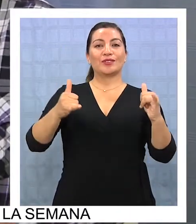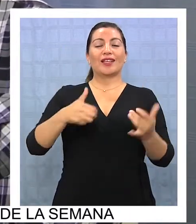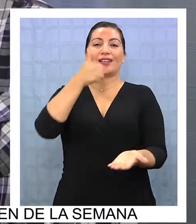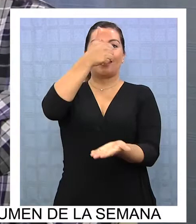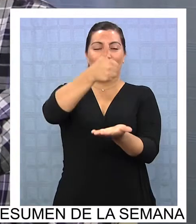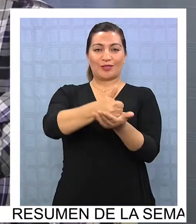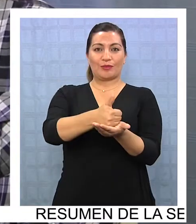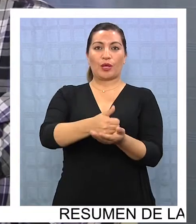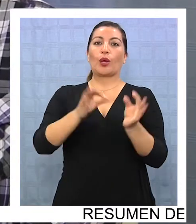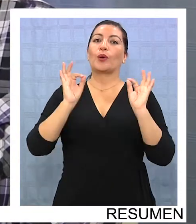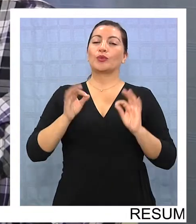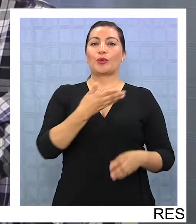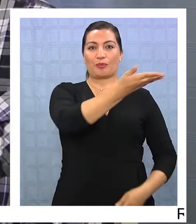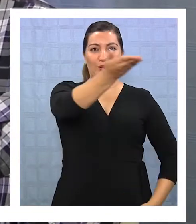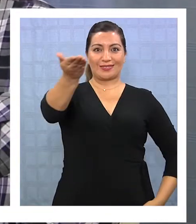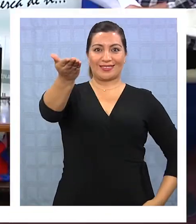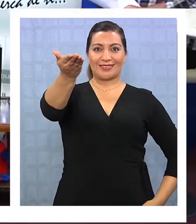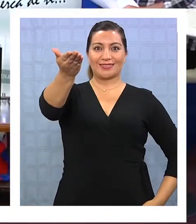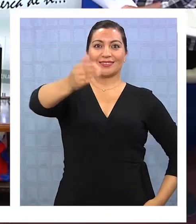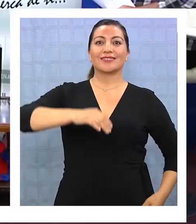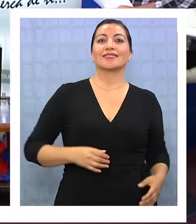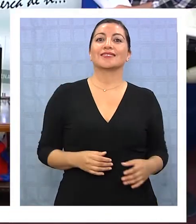disfruten de la Copa que justamente es para usted.